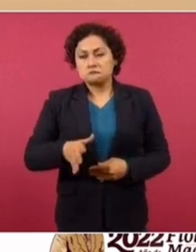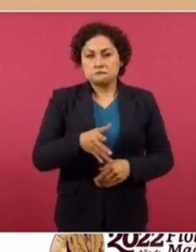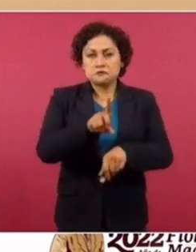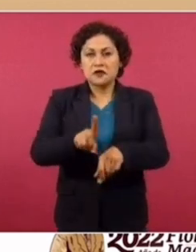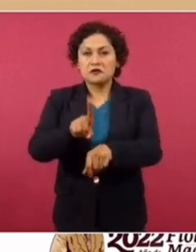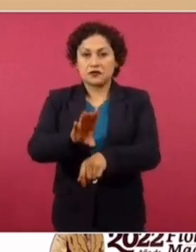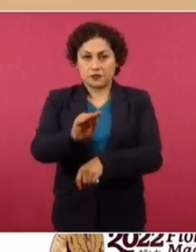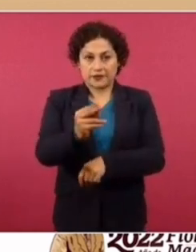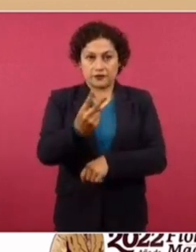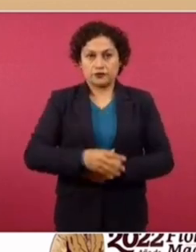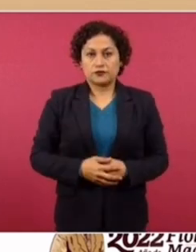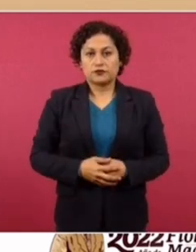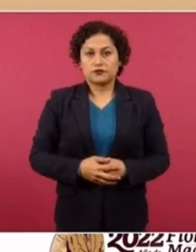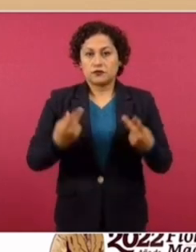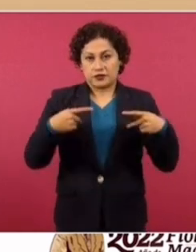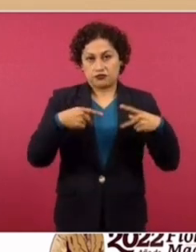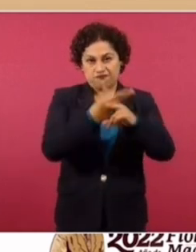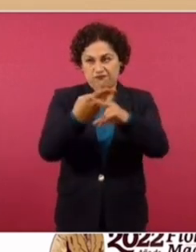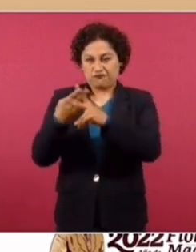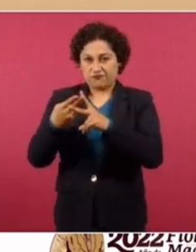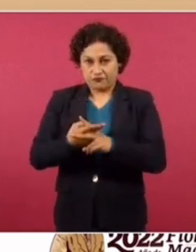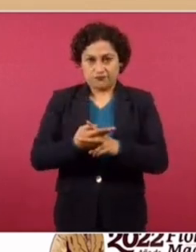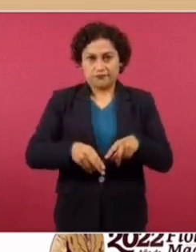92 asesinatos.